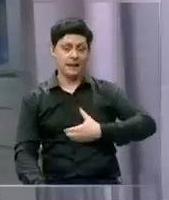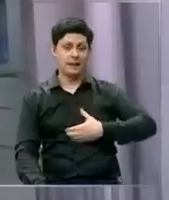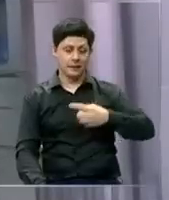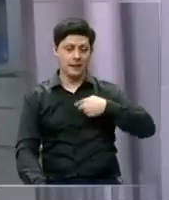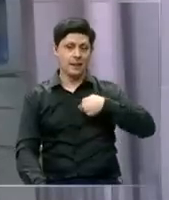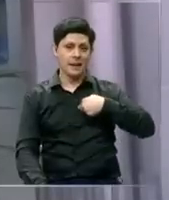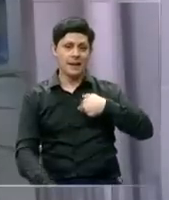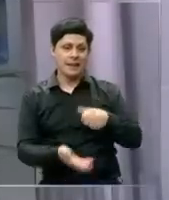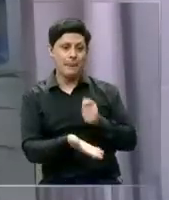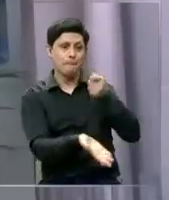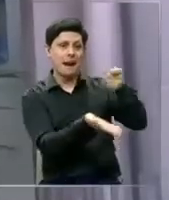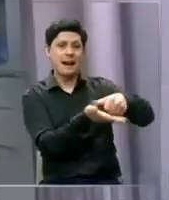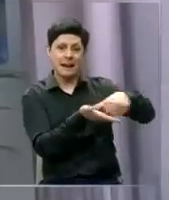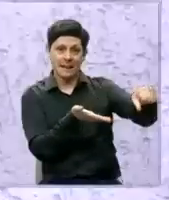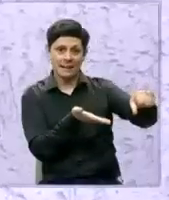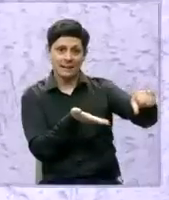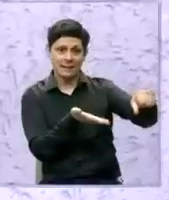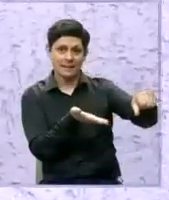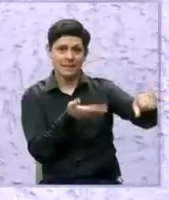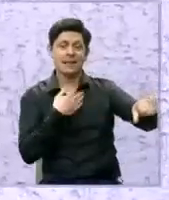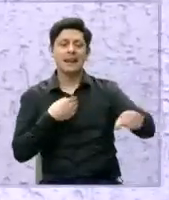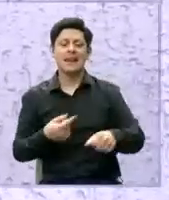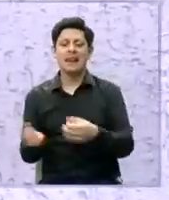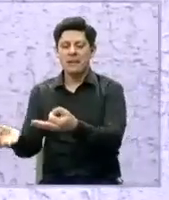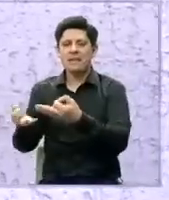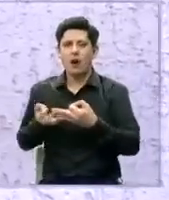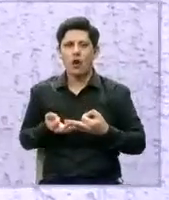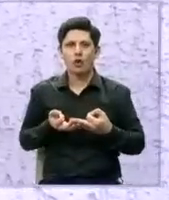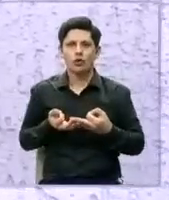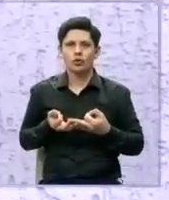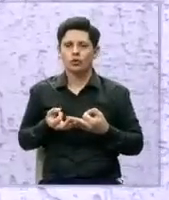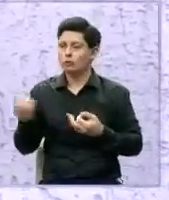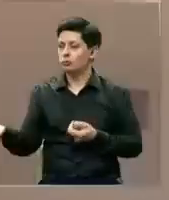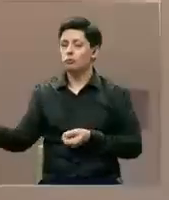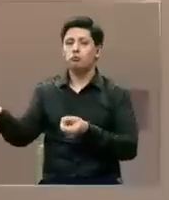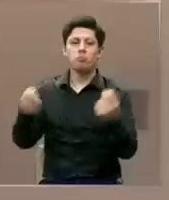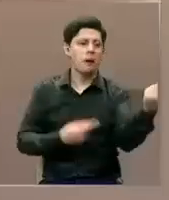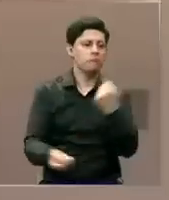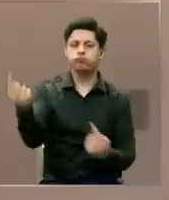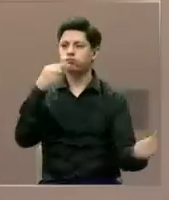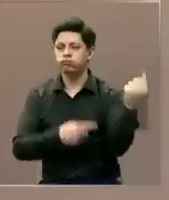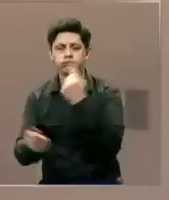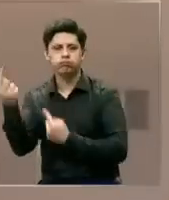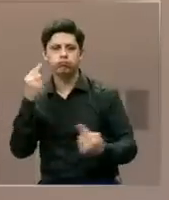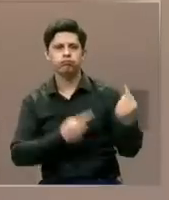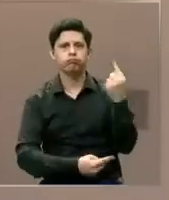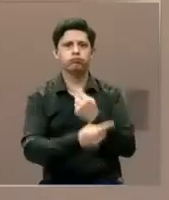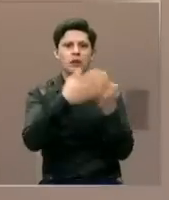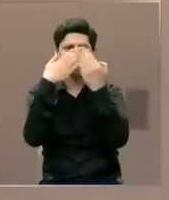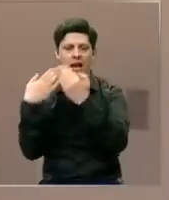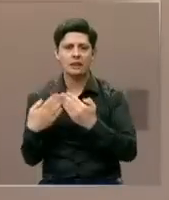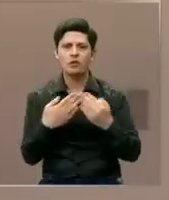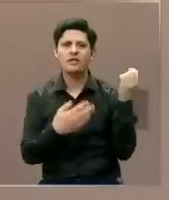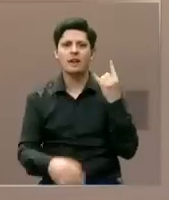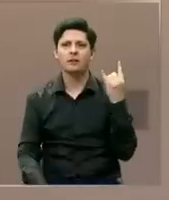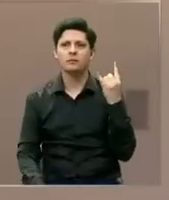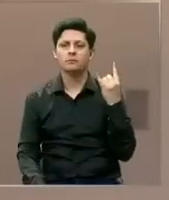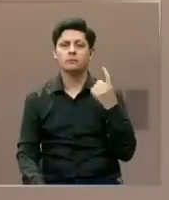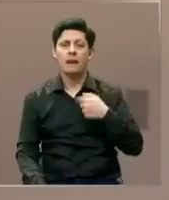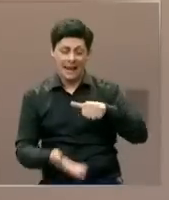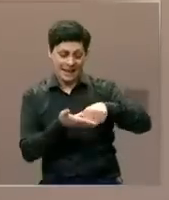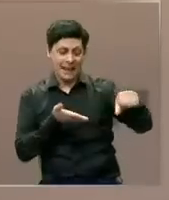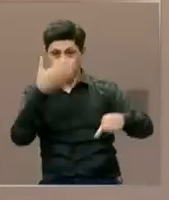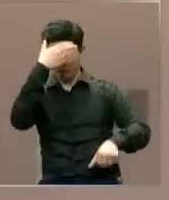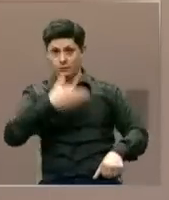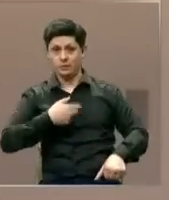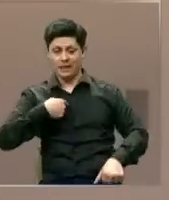de esta azotea, convertida en pensión para estudiantes universitarios. Lo que tengo entendido al arrendatario actual